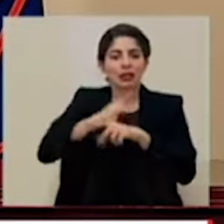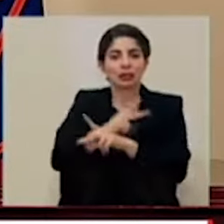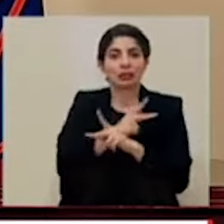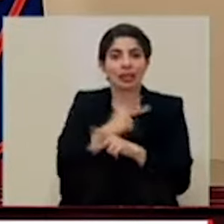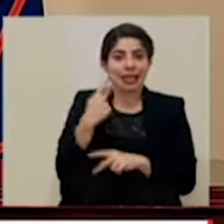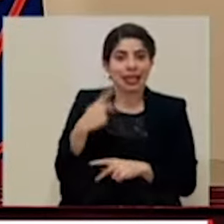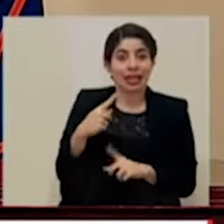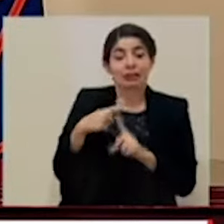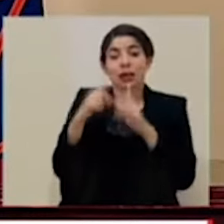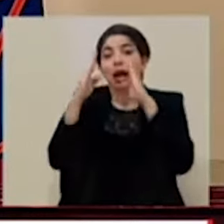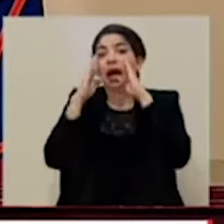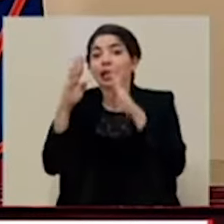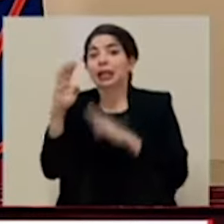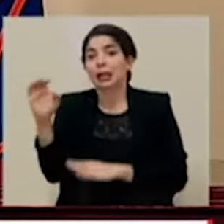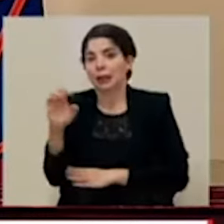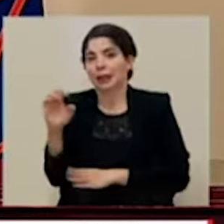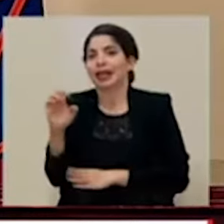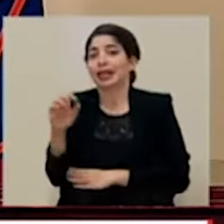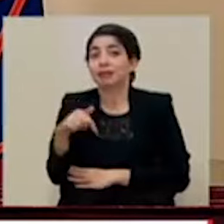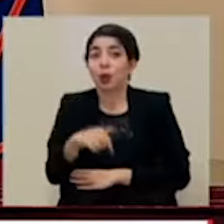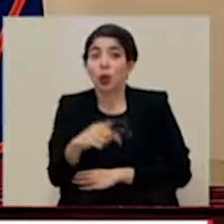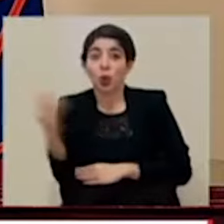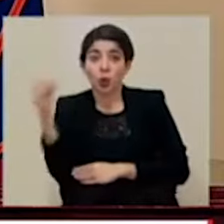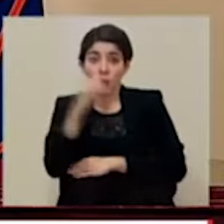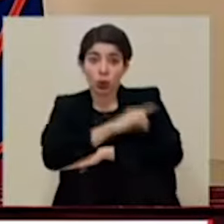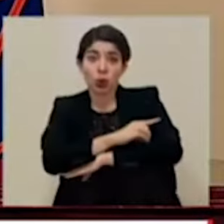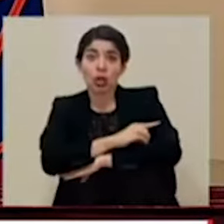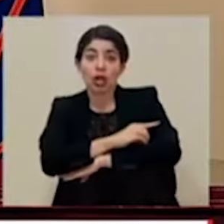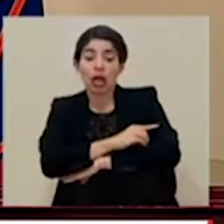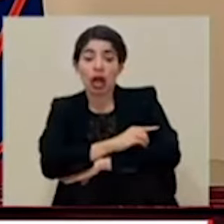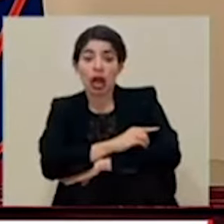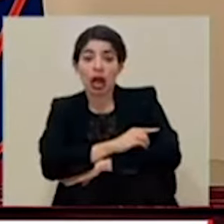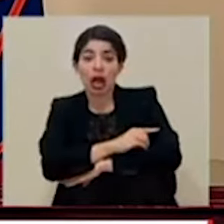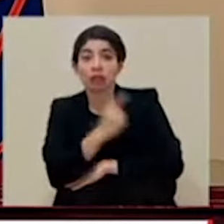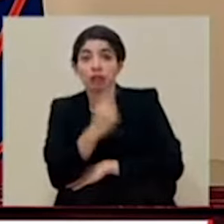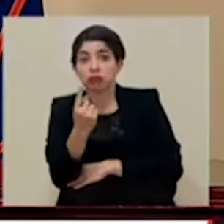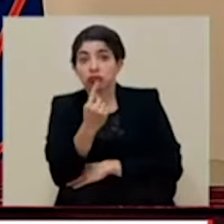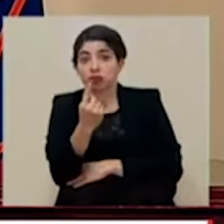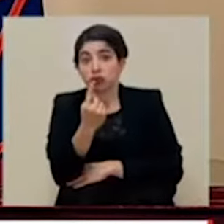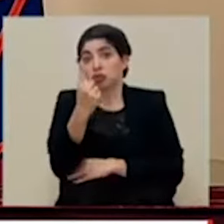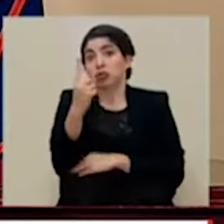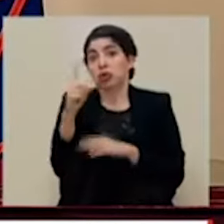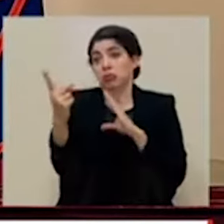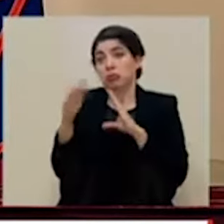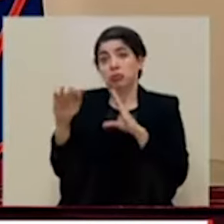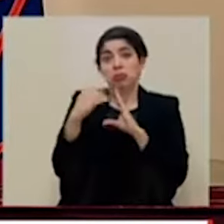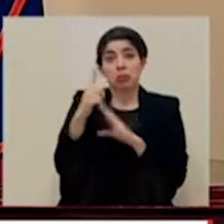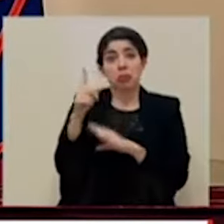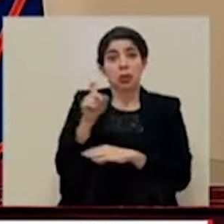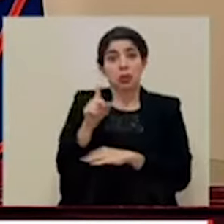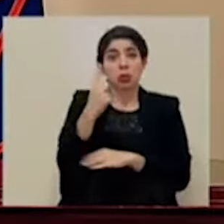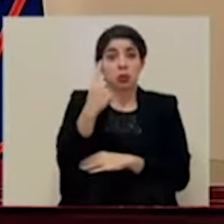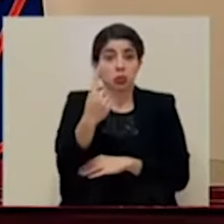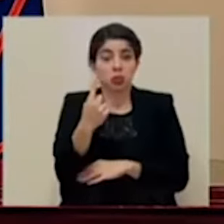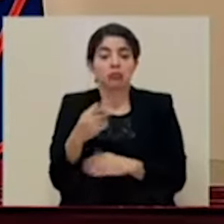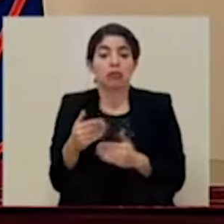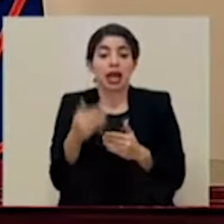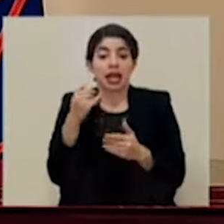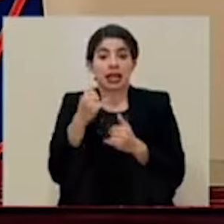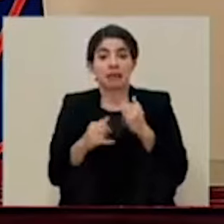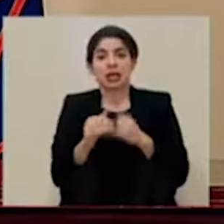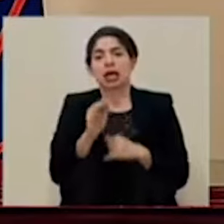Prevención de Riesgos y Atención de Emergencias. El día de hoy contamos únicamente con esta consulta y antes de finalizar, queremos